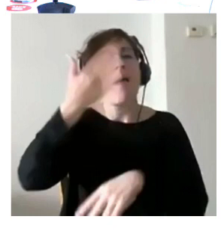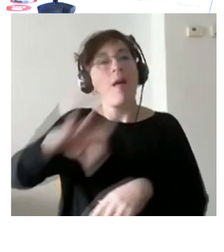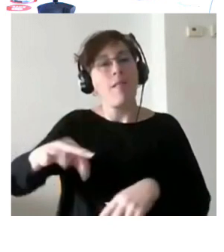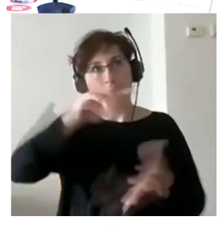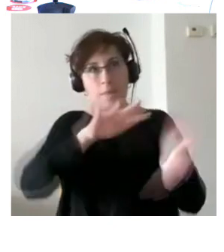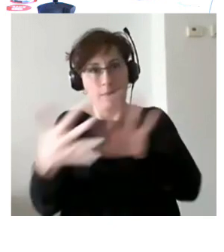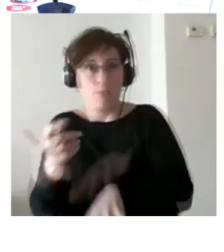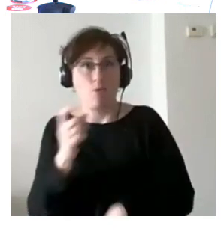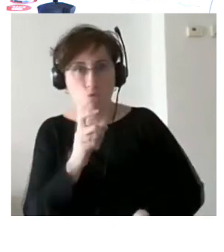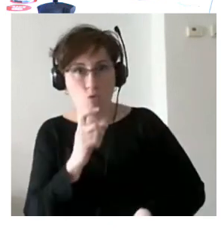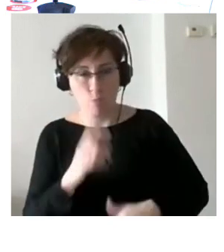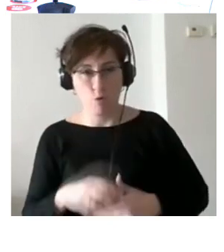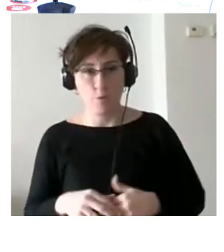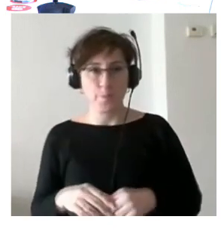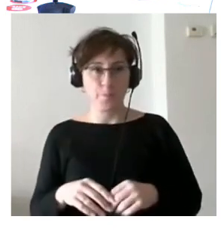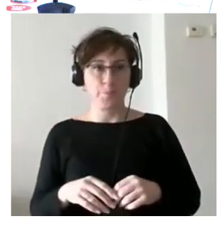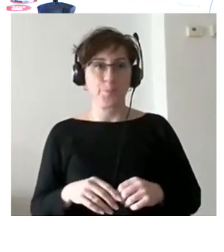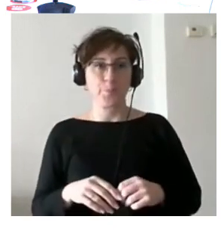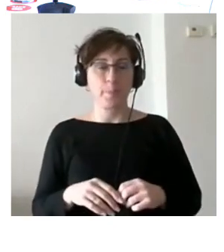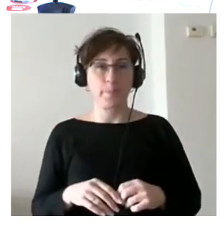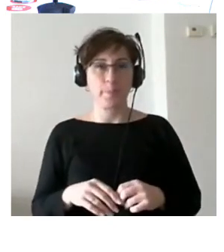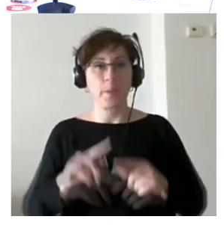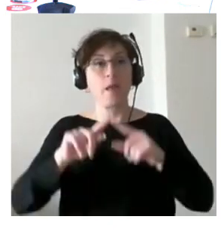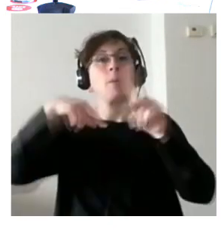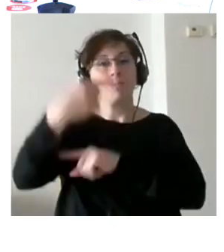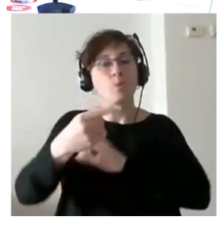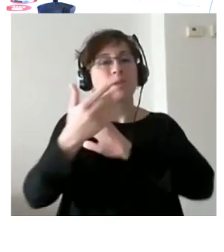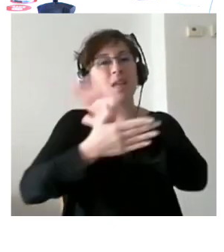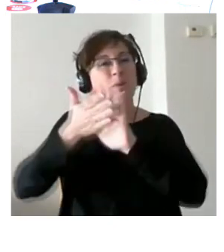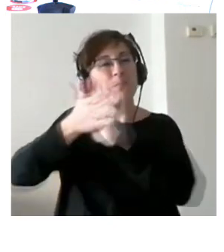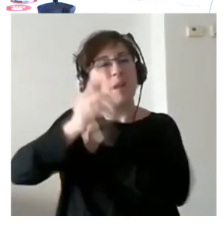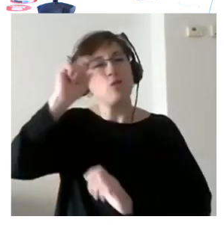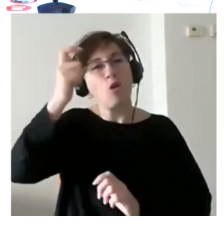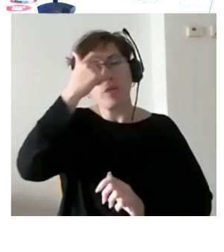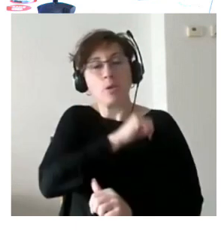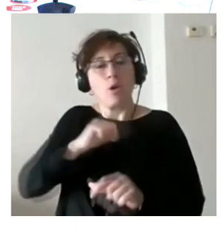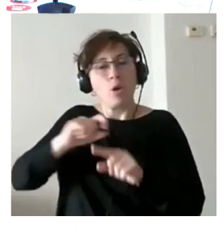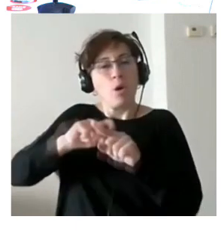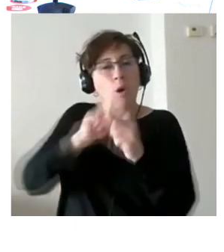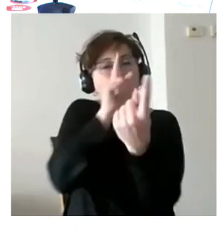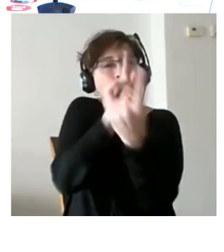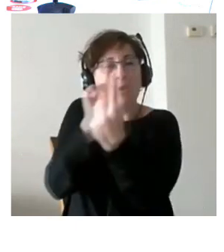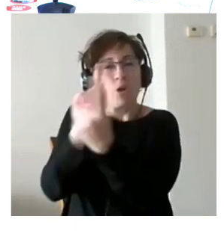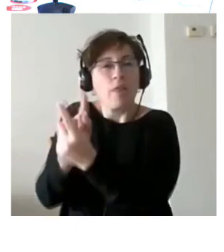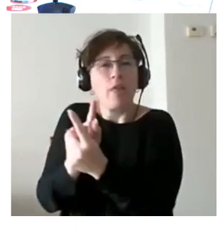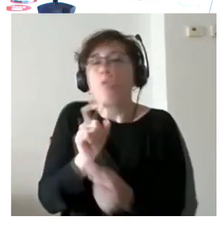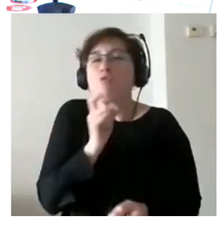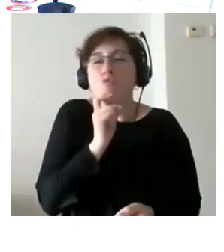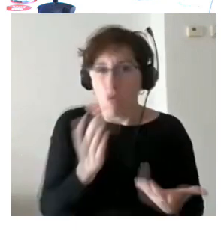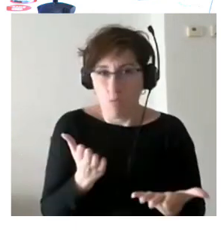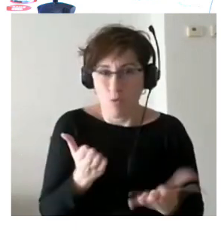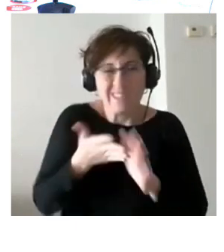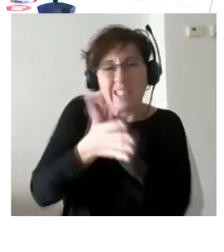a continuación se habla un poco de lo que es el concepto de la personalización porque esa es la base del empleo personalizado el personalizar y el pensar